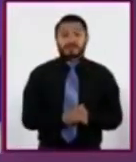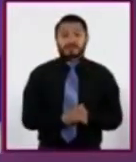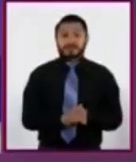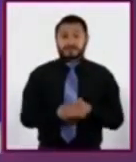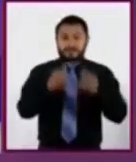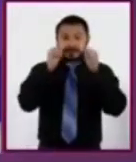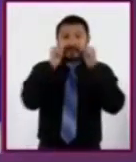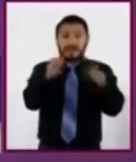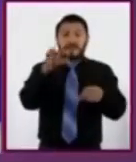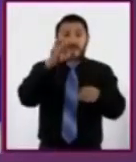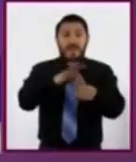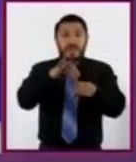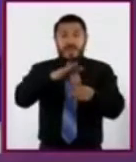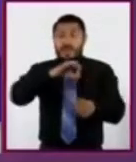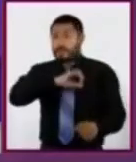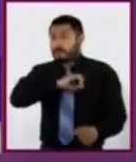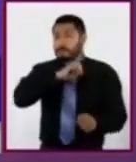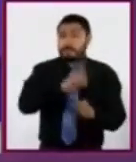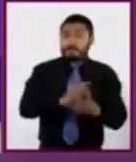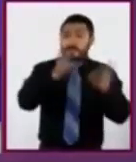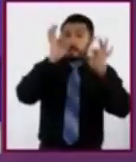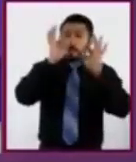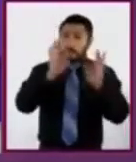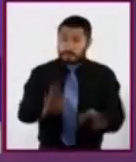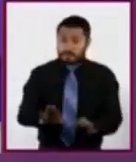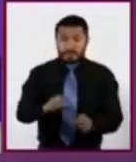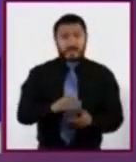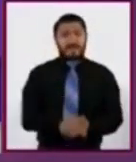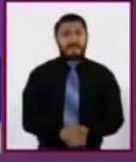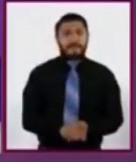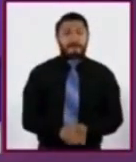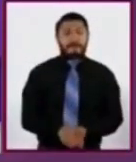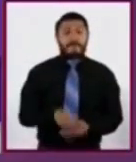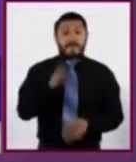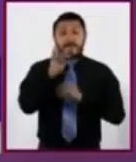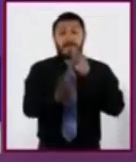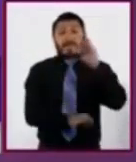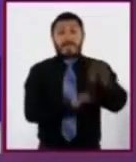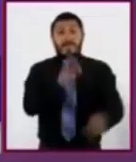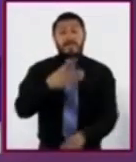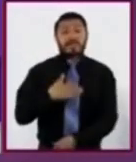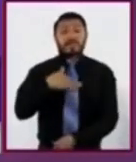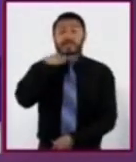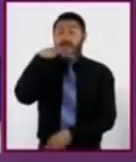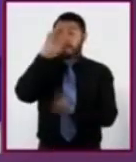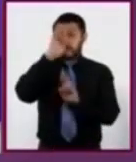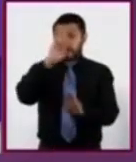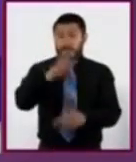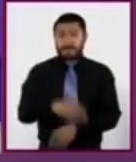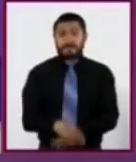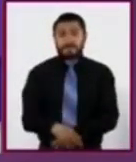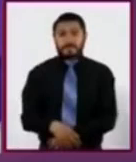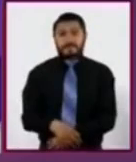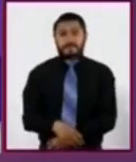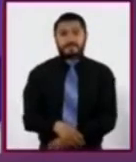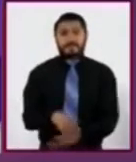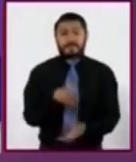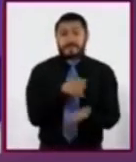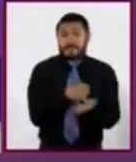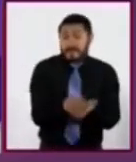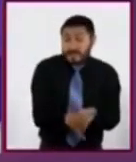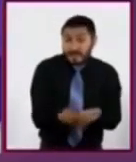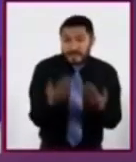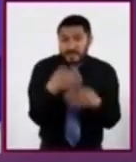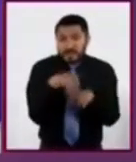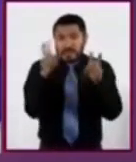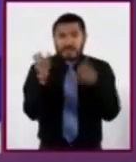médica oportuna y de calidad y con un trato digno. A tomar decisiones sobre su salud